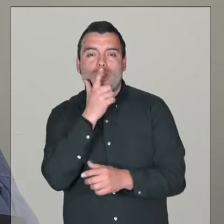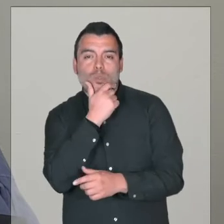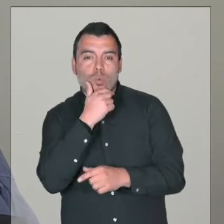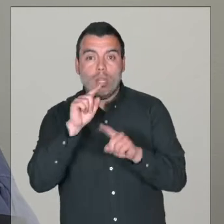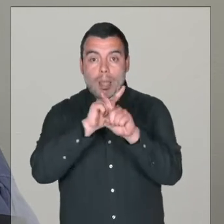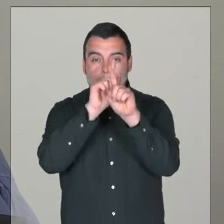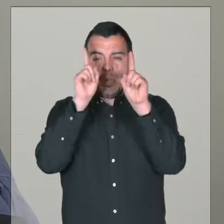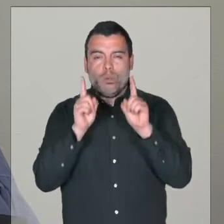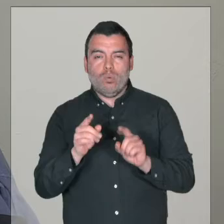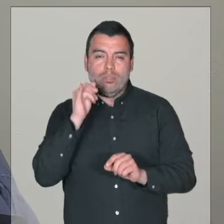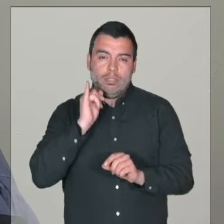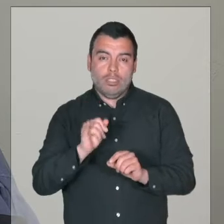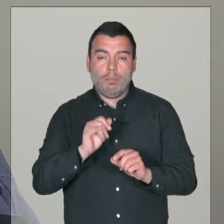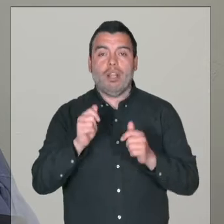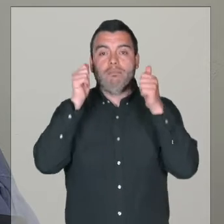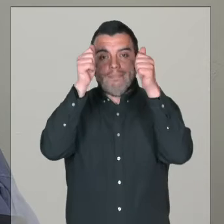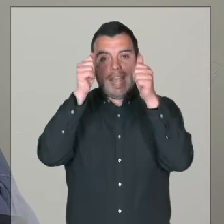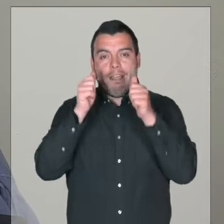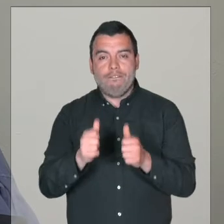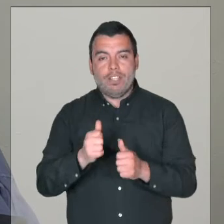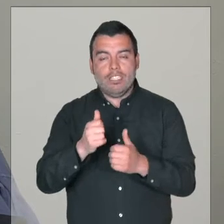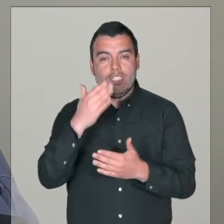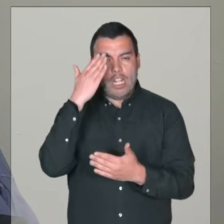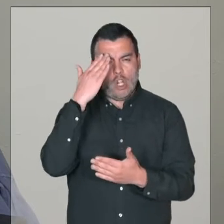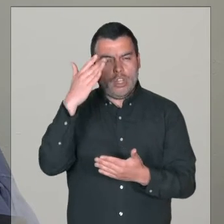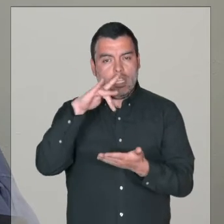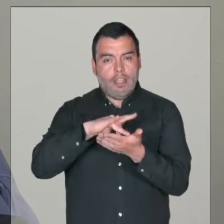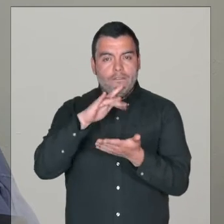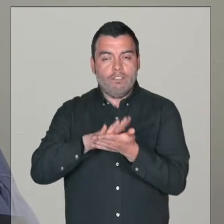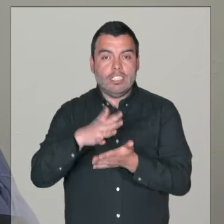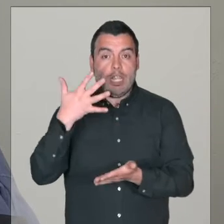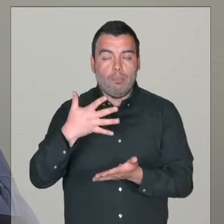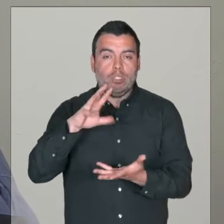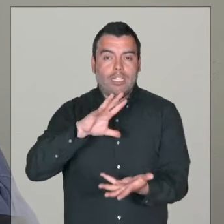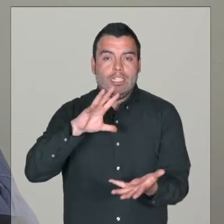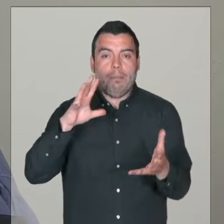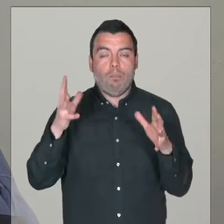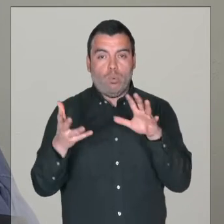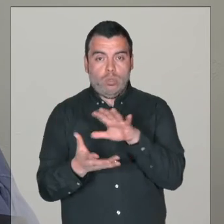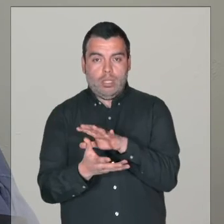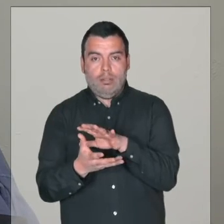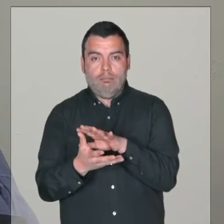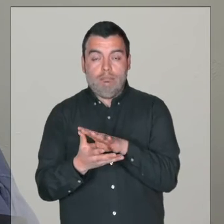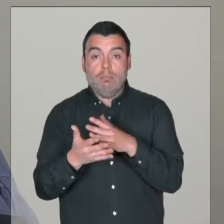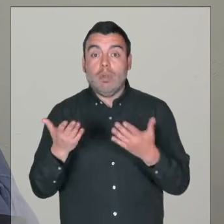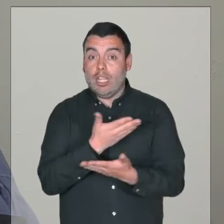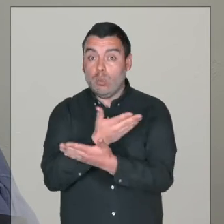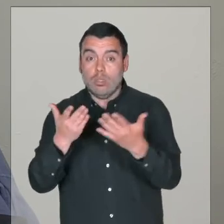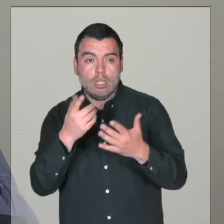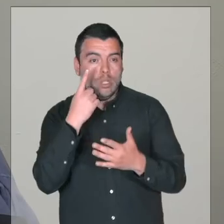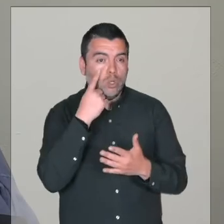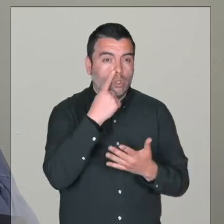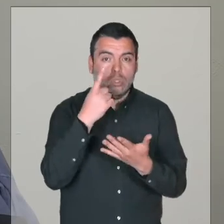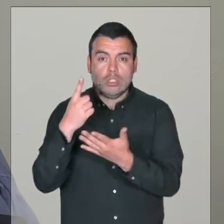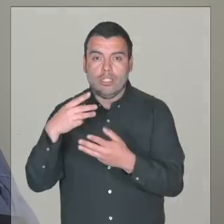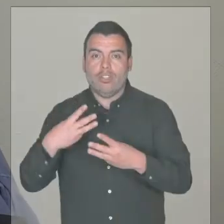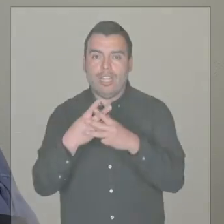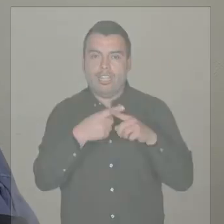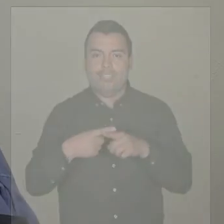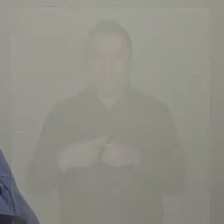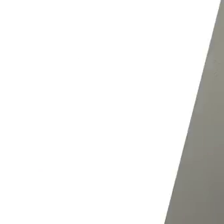permanentemente apareciendo con afiches de los Días Importantes Ambientales a nivel mundial para que también nos vayan reconociendo en las redes sociales.